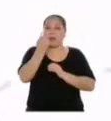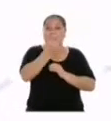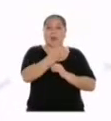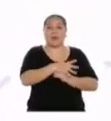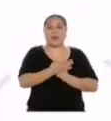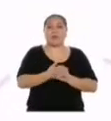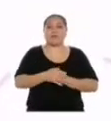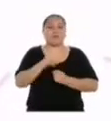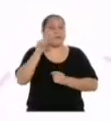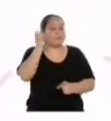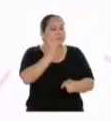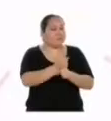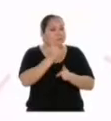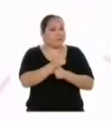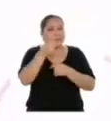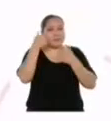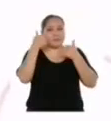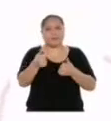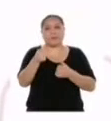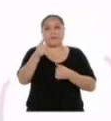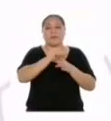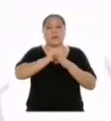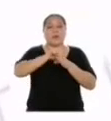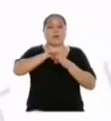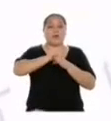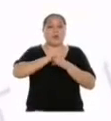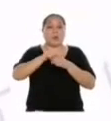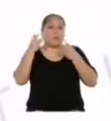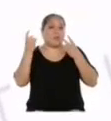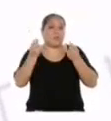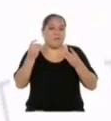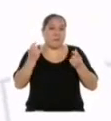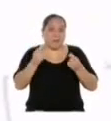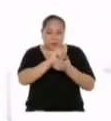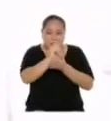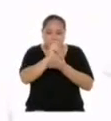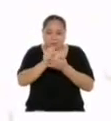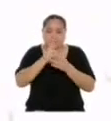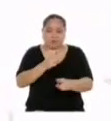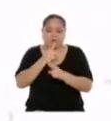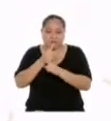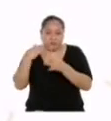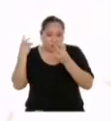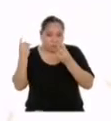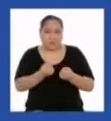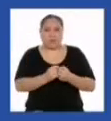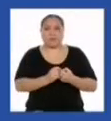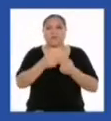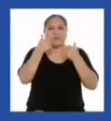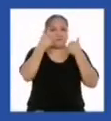histograma. Tenías razón, Yanira. Con la práctica se deshecha mucho más fácil. ¡Buen trabajo!